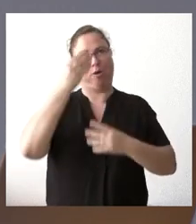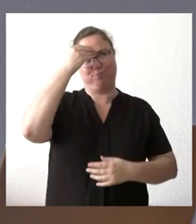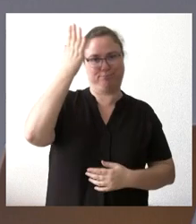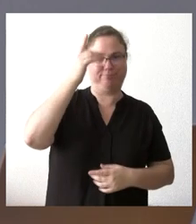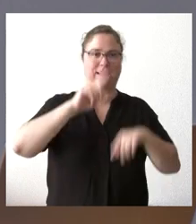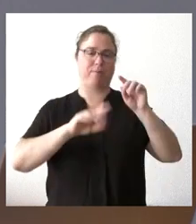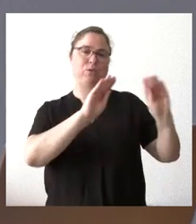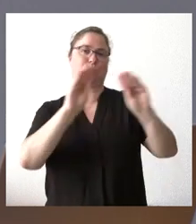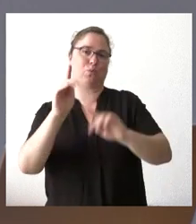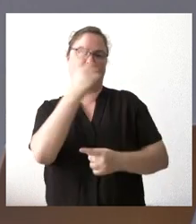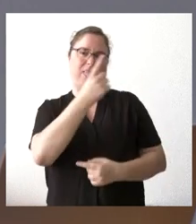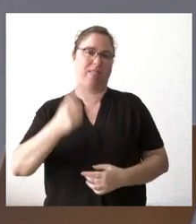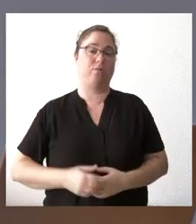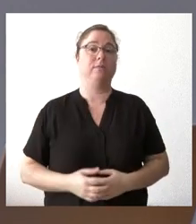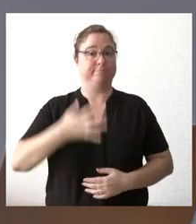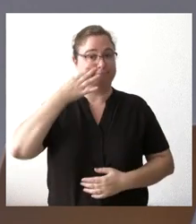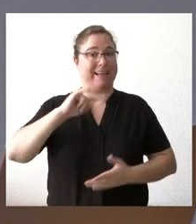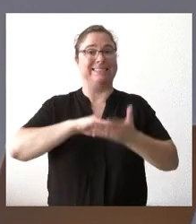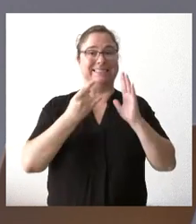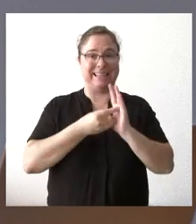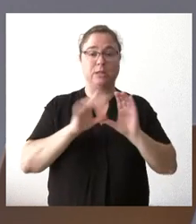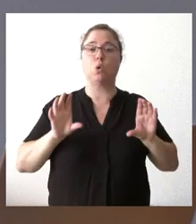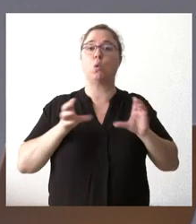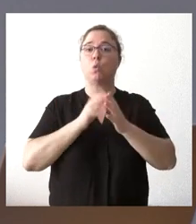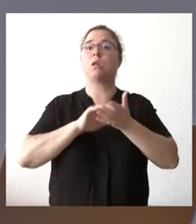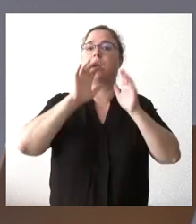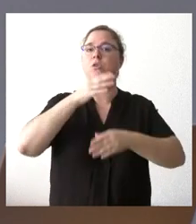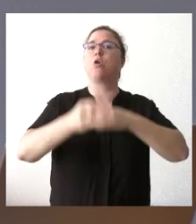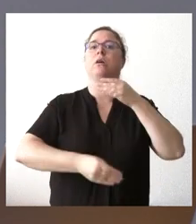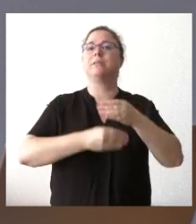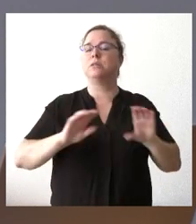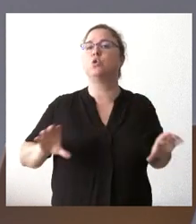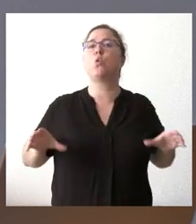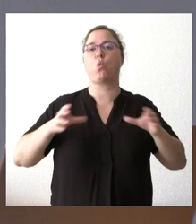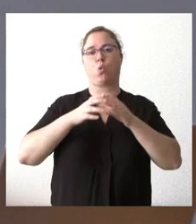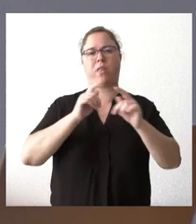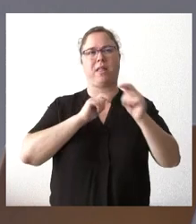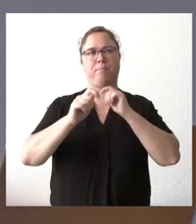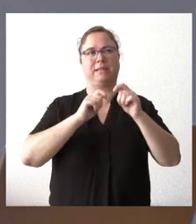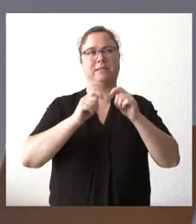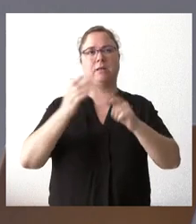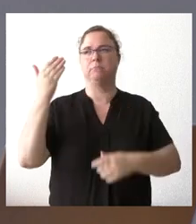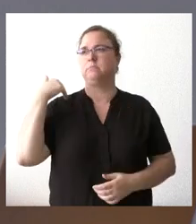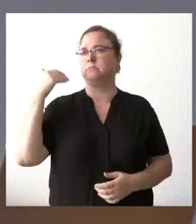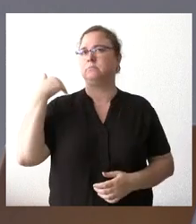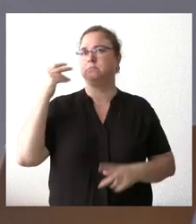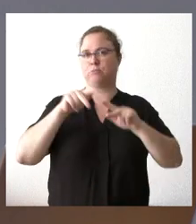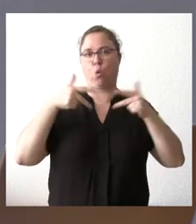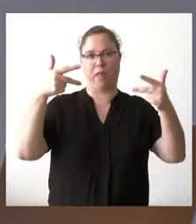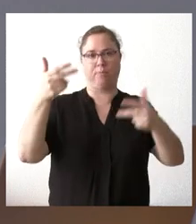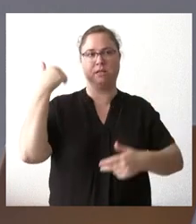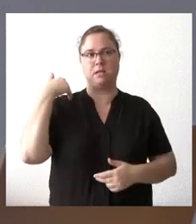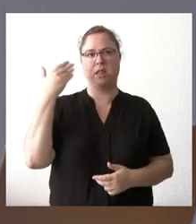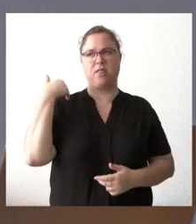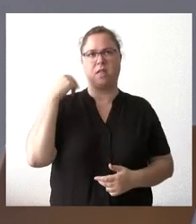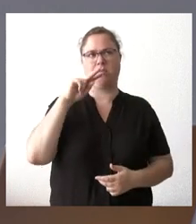que los técnicos de la Junta de Castilla y León realizaron una rueda de prensa, creo que fue el día 22, 23,